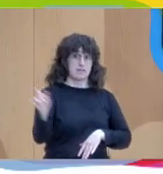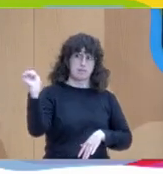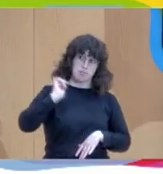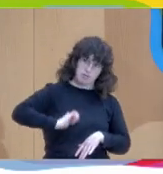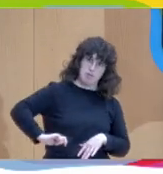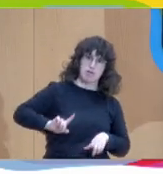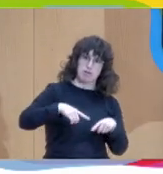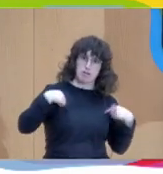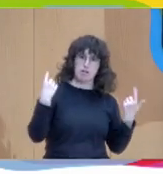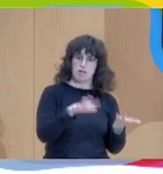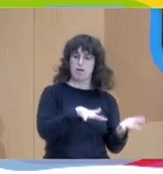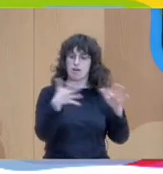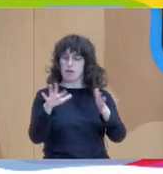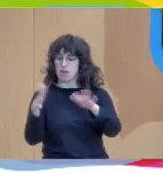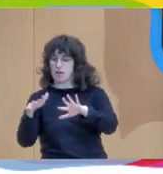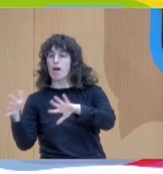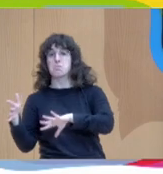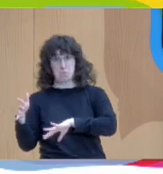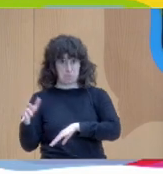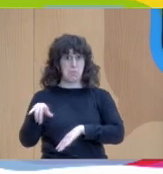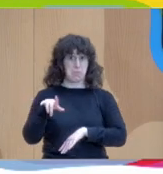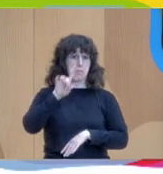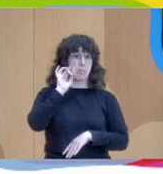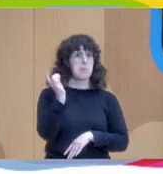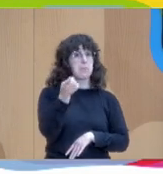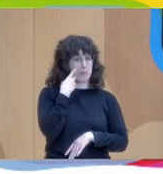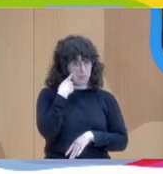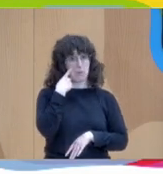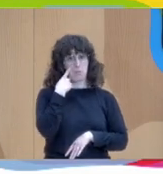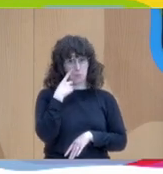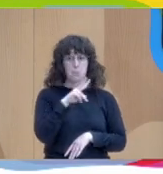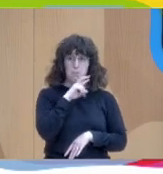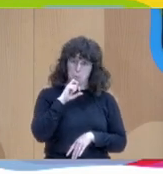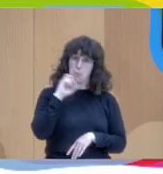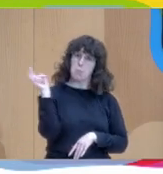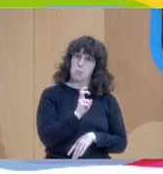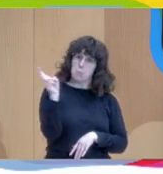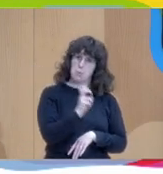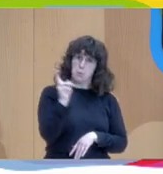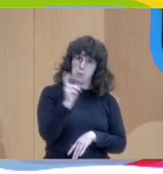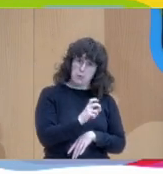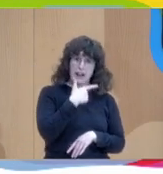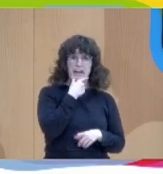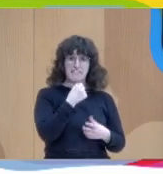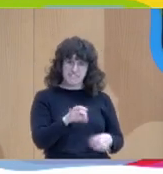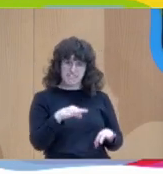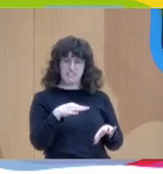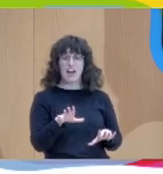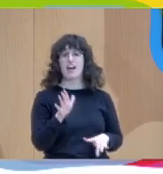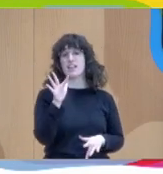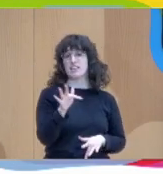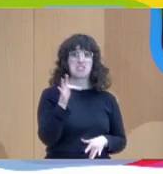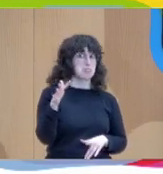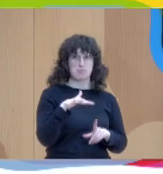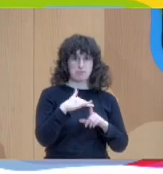aplicado nos hemos dado cuenta que es útil que es sencillo y que se puede manejar en cualquier situación entonces no estamos hablando